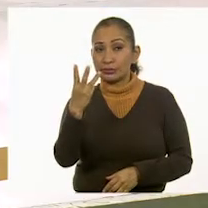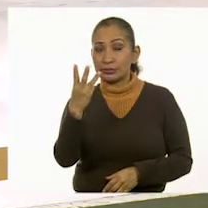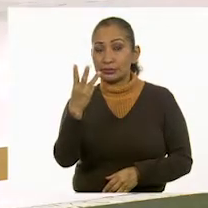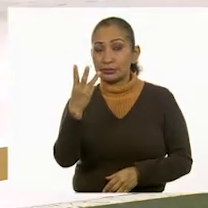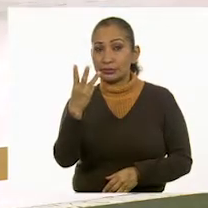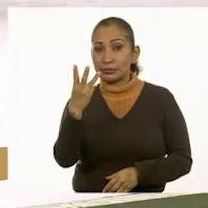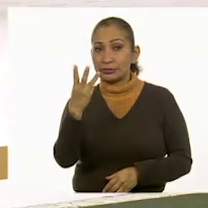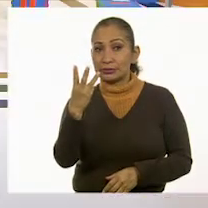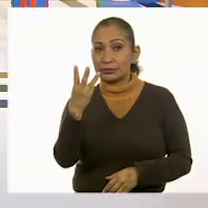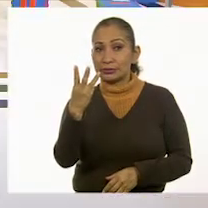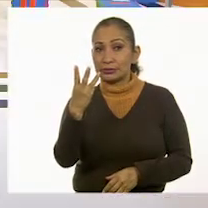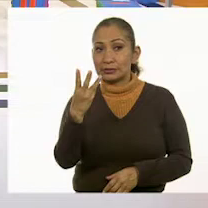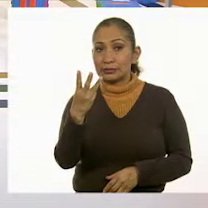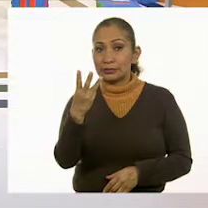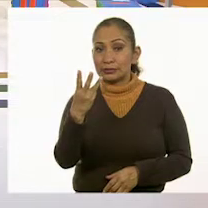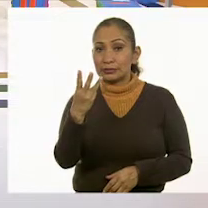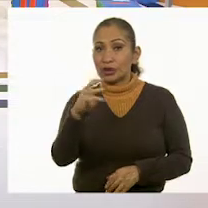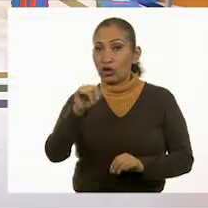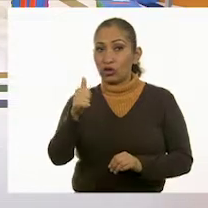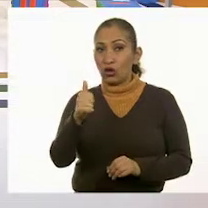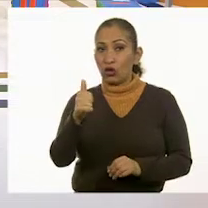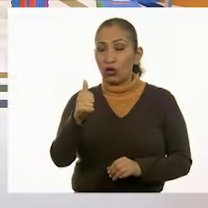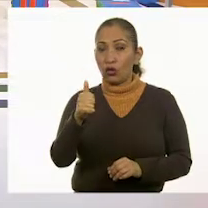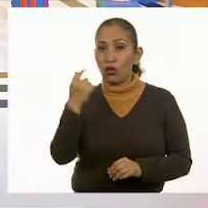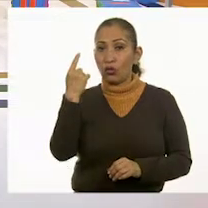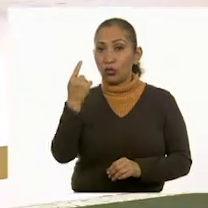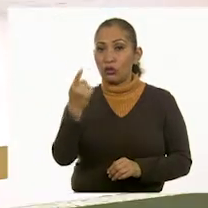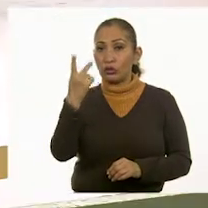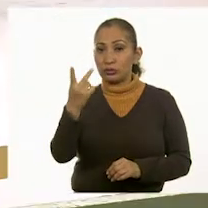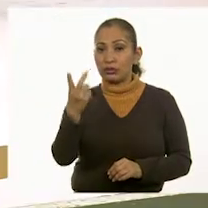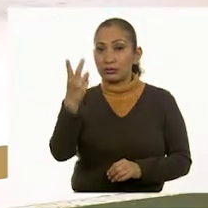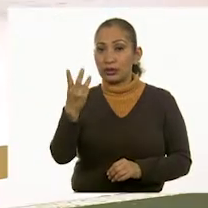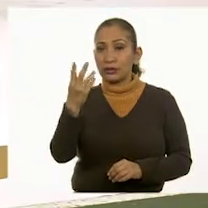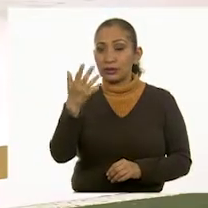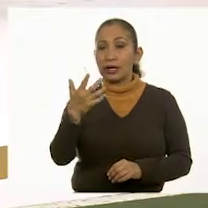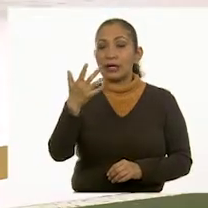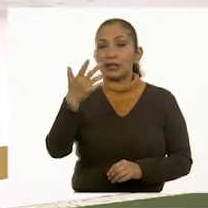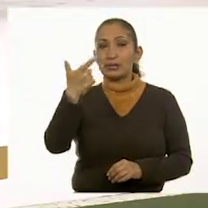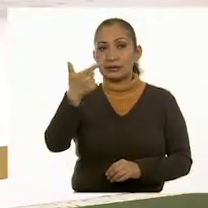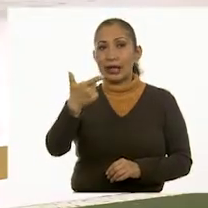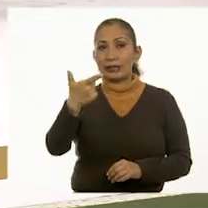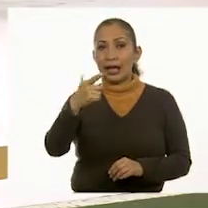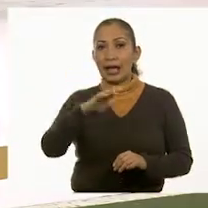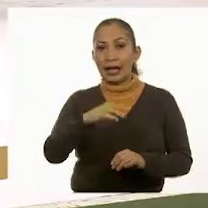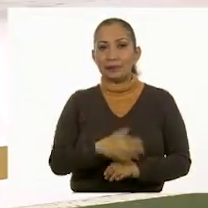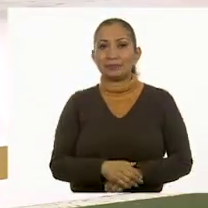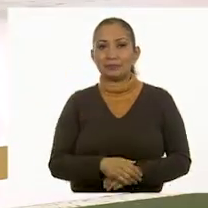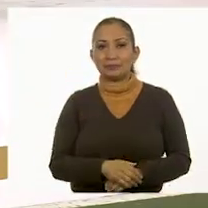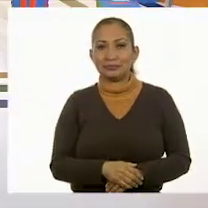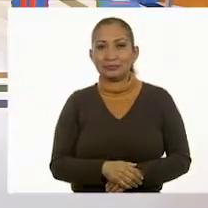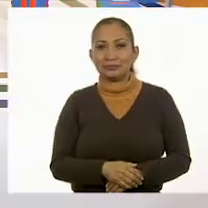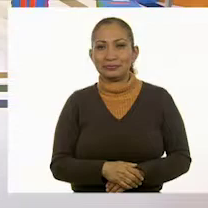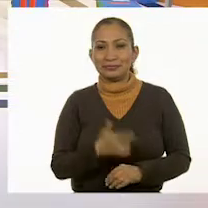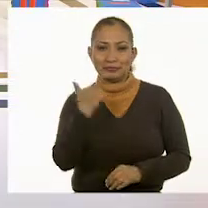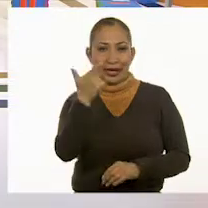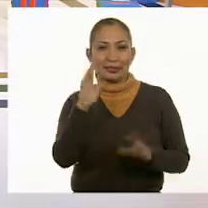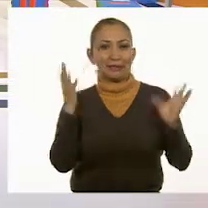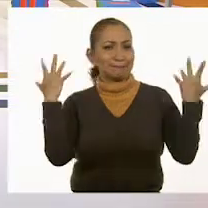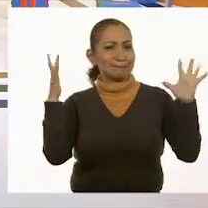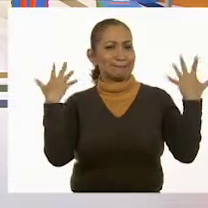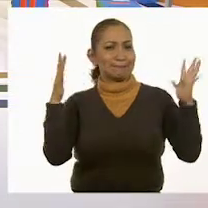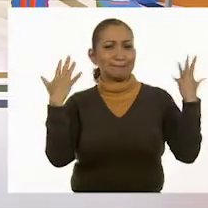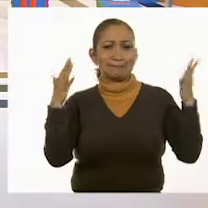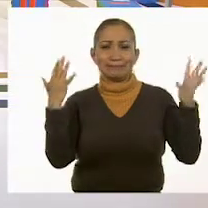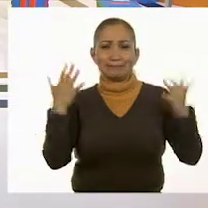Muy bien. Y luego cambio de pie y... Ah. Cuatro, cinco, seis. Perfecto. Y termino con siete. Bravo, bravo,